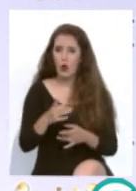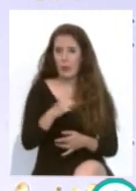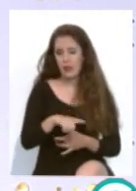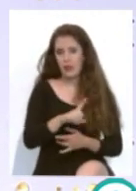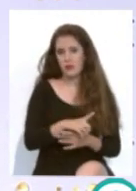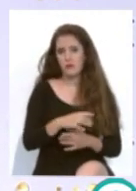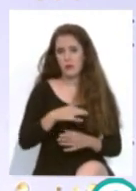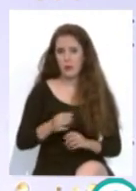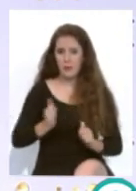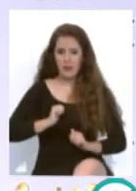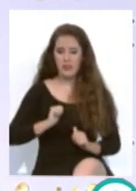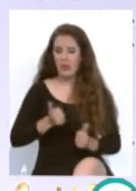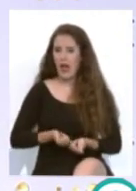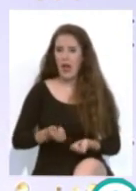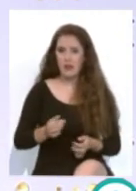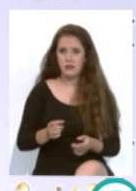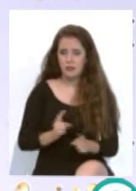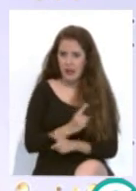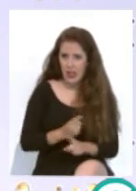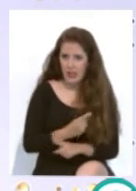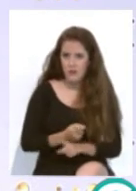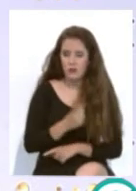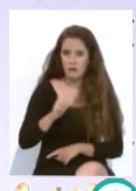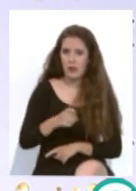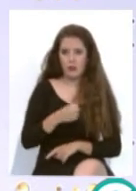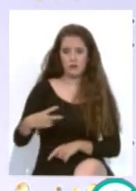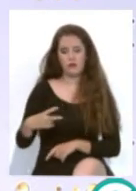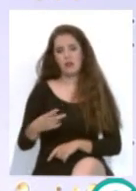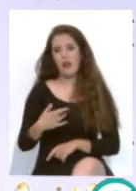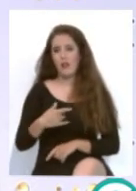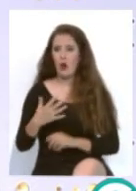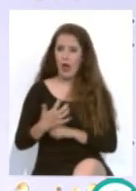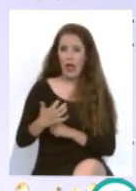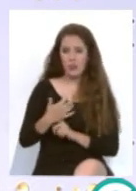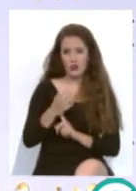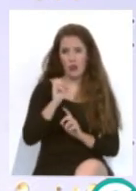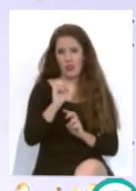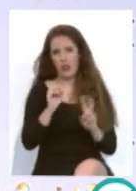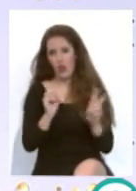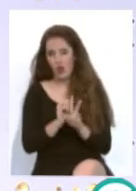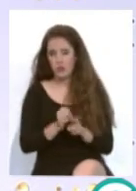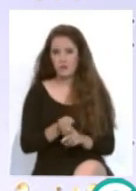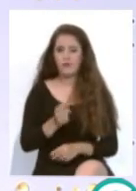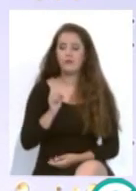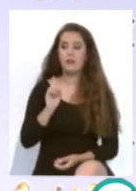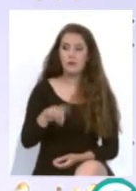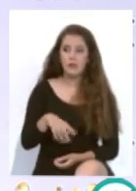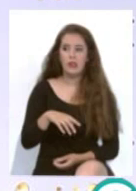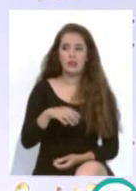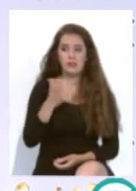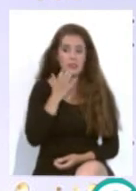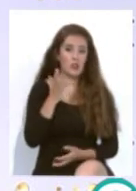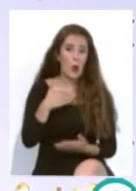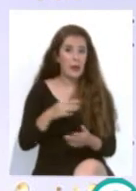puede empezar a entrar a los nervios ya hemos hablado muchísimas veces de este resultado engañoso del 0-2 y yo creo que si todo va por los cauces deportivos si no hay